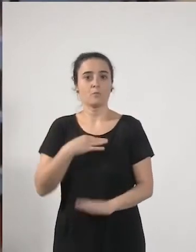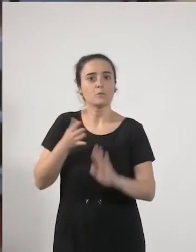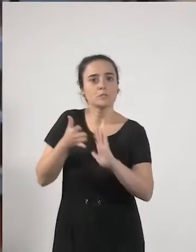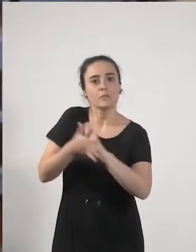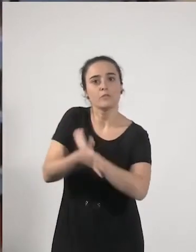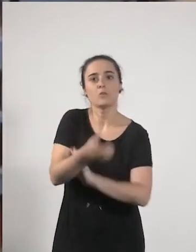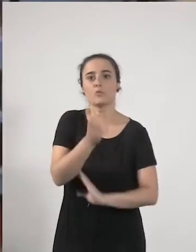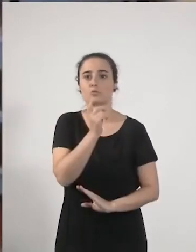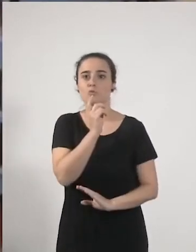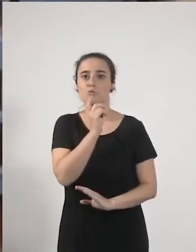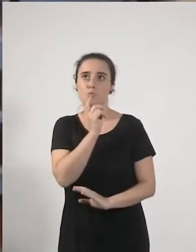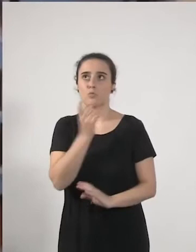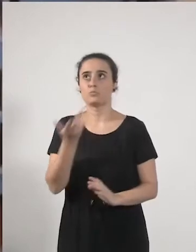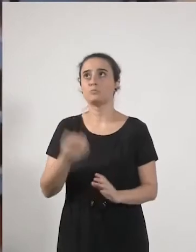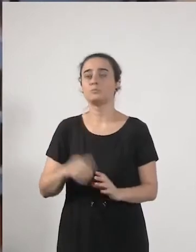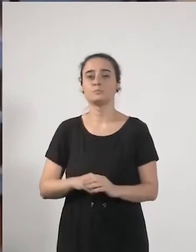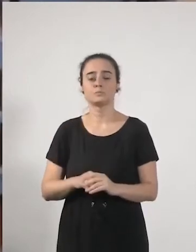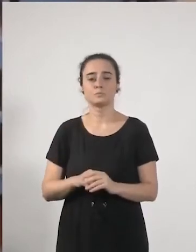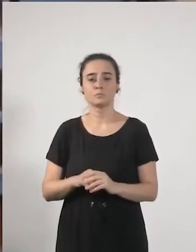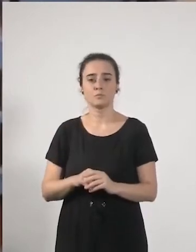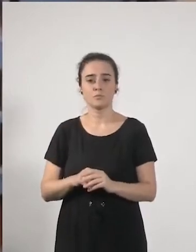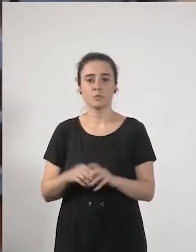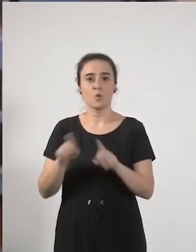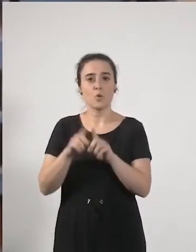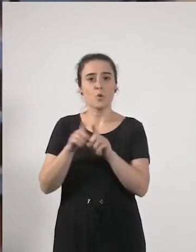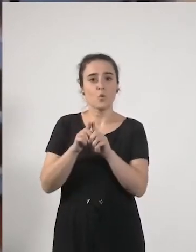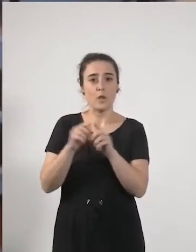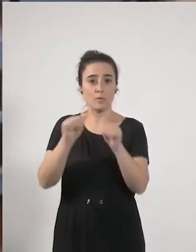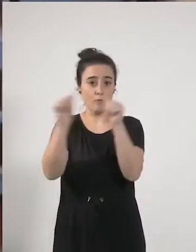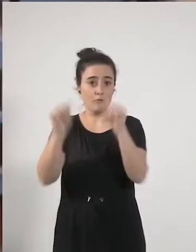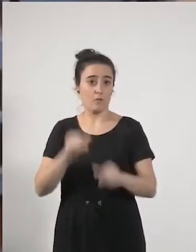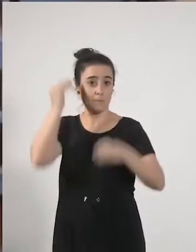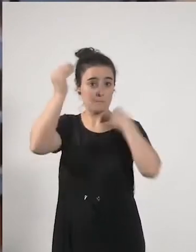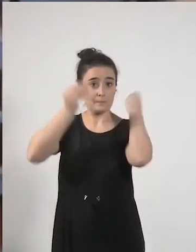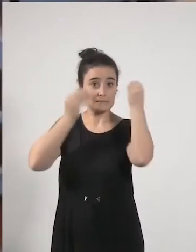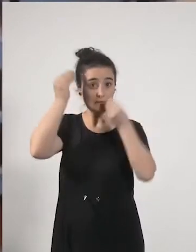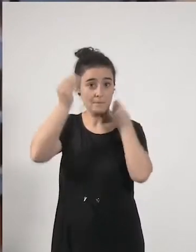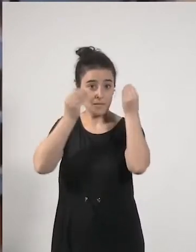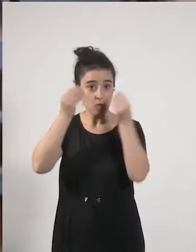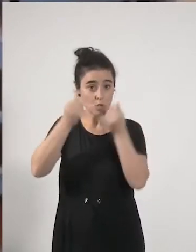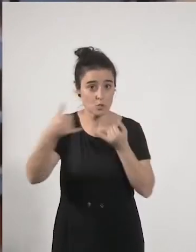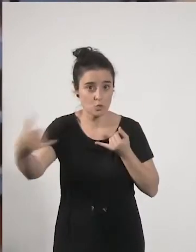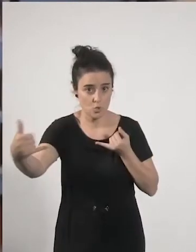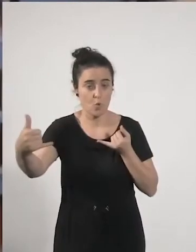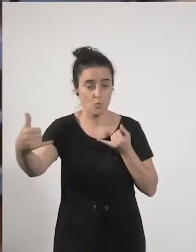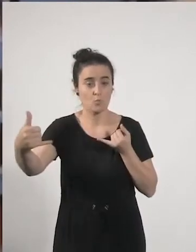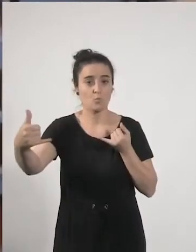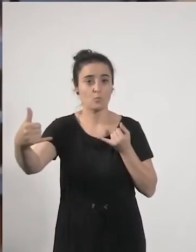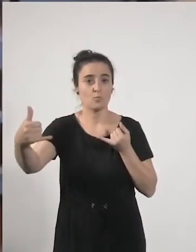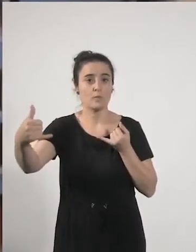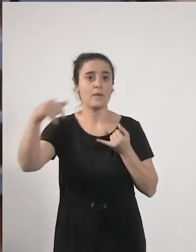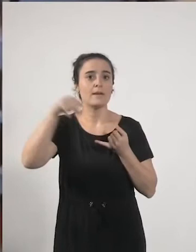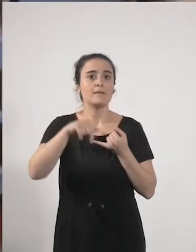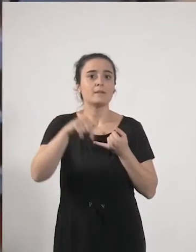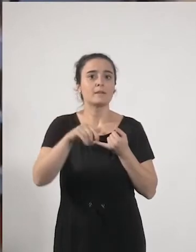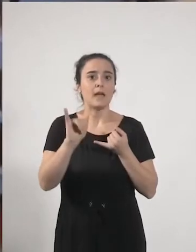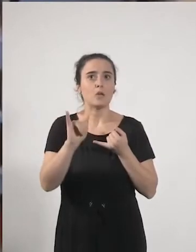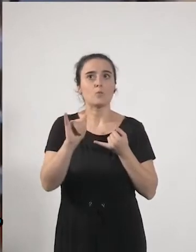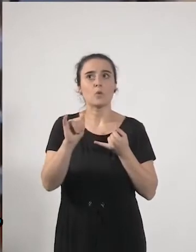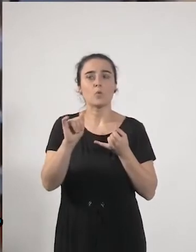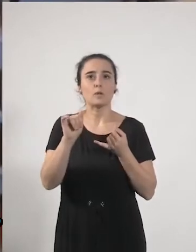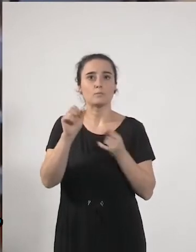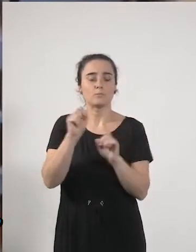definirla de alguna manera, como una corriente de pensamiento heterodoxo que plantea una lectura